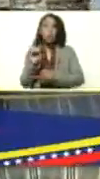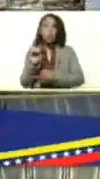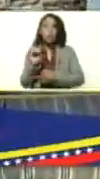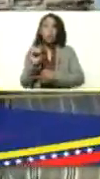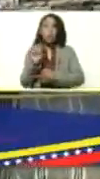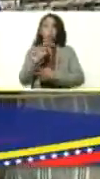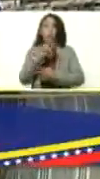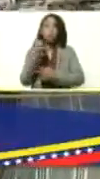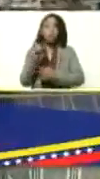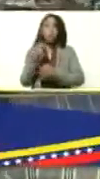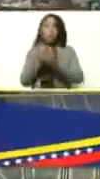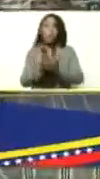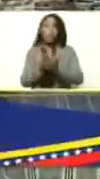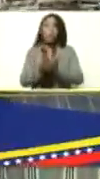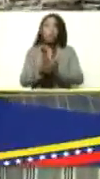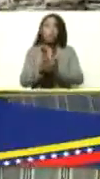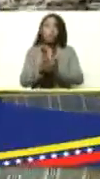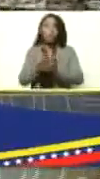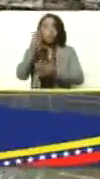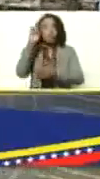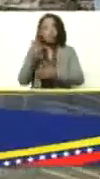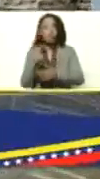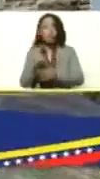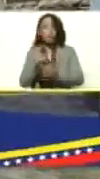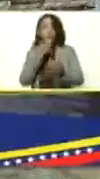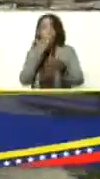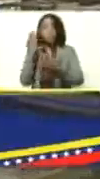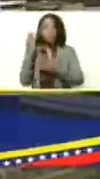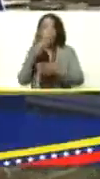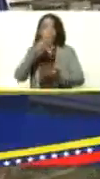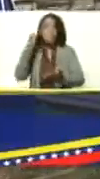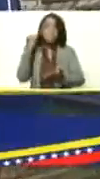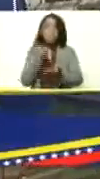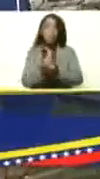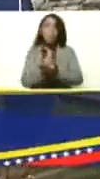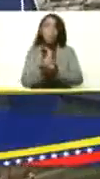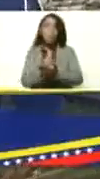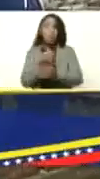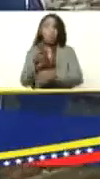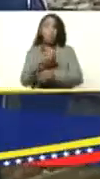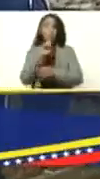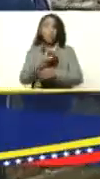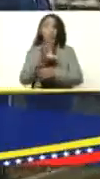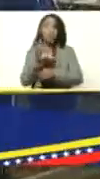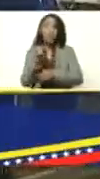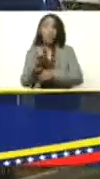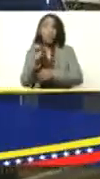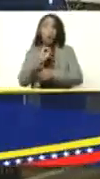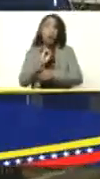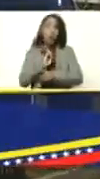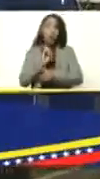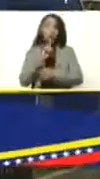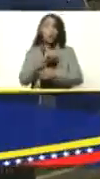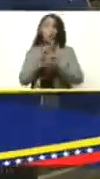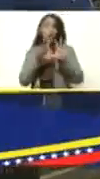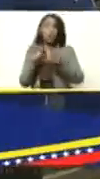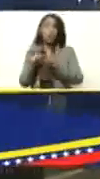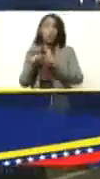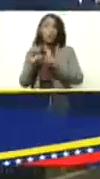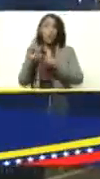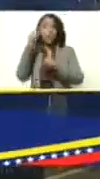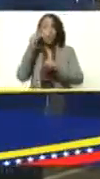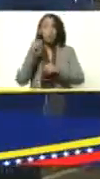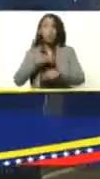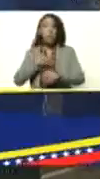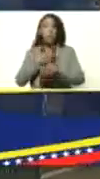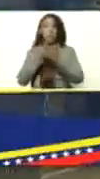gramos diarios. Entonces, cuando llegamos a Matadero, alrededor de los 150 o 180 días, el animalito ya puede